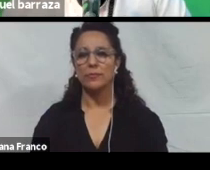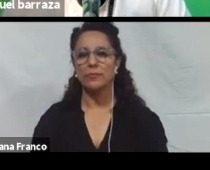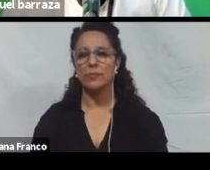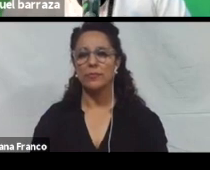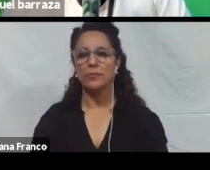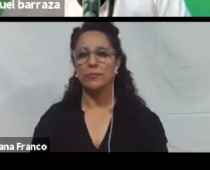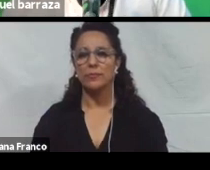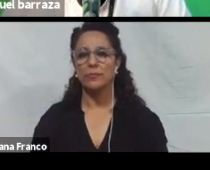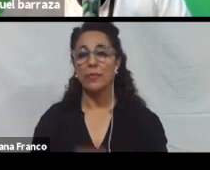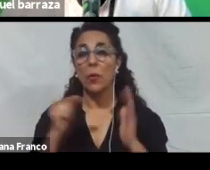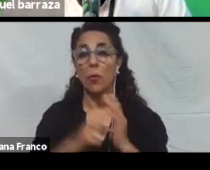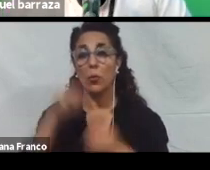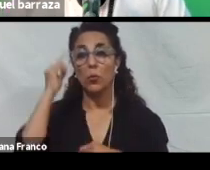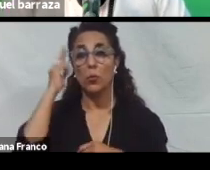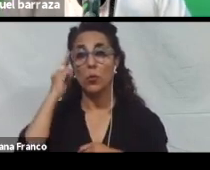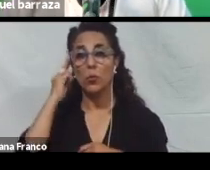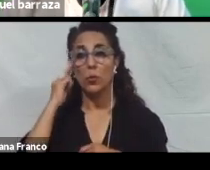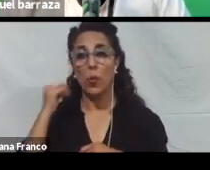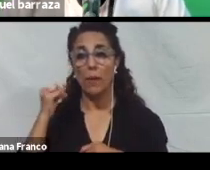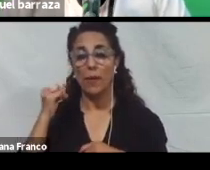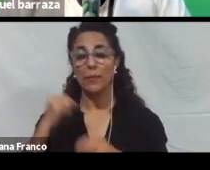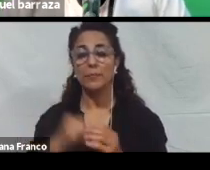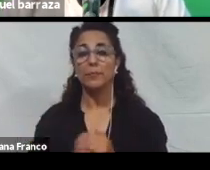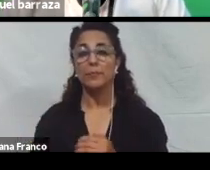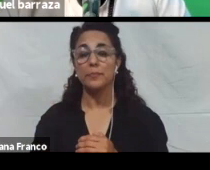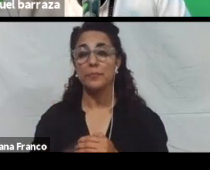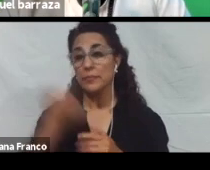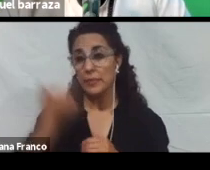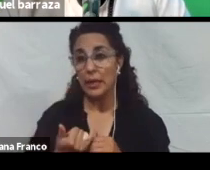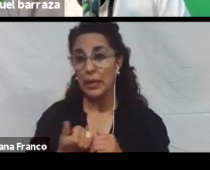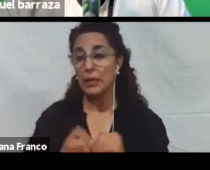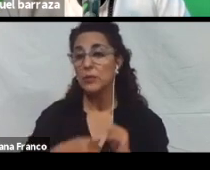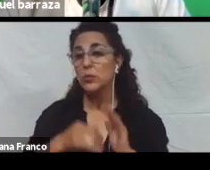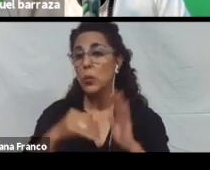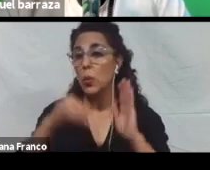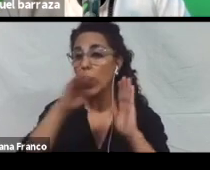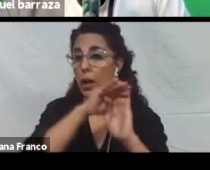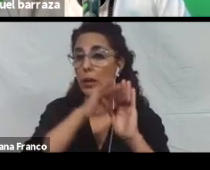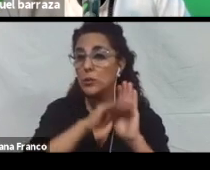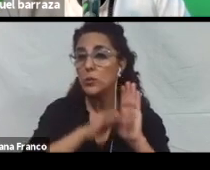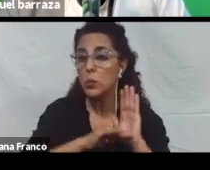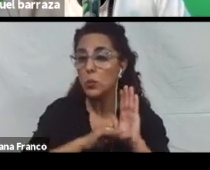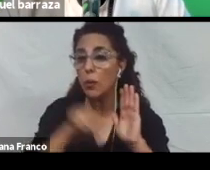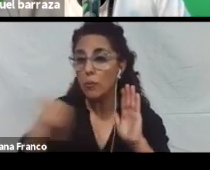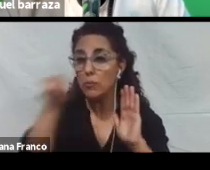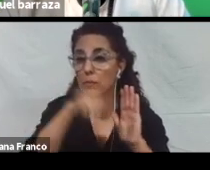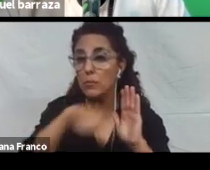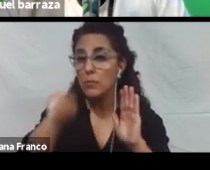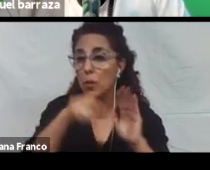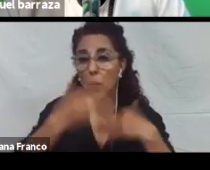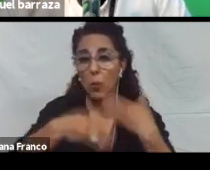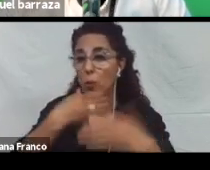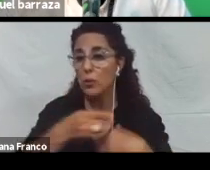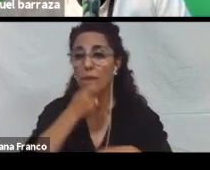Punto 9. Dice que tenés instructivo y todo el material para usar esa herramienta. Que tiene que ser fácil y